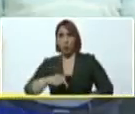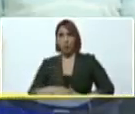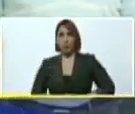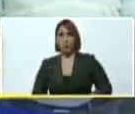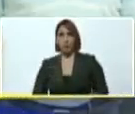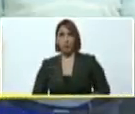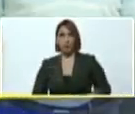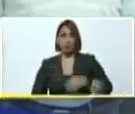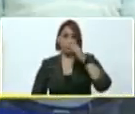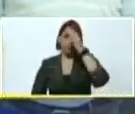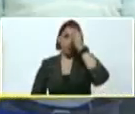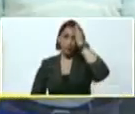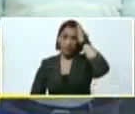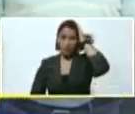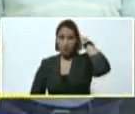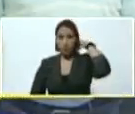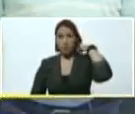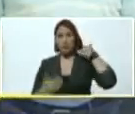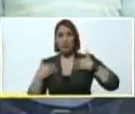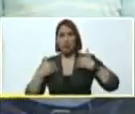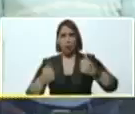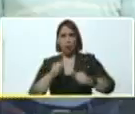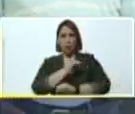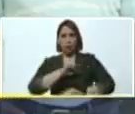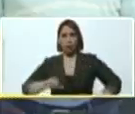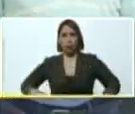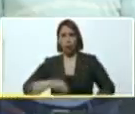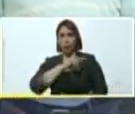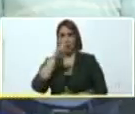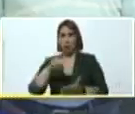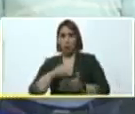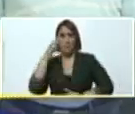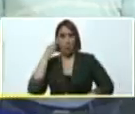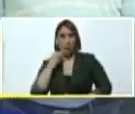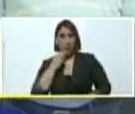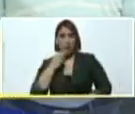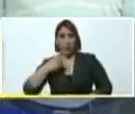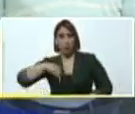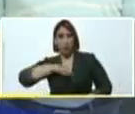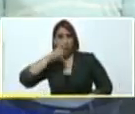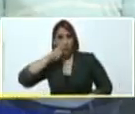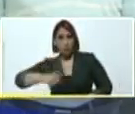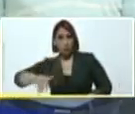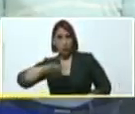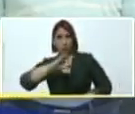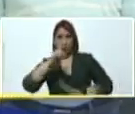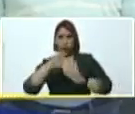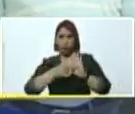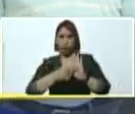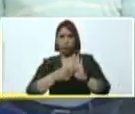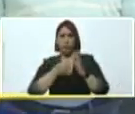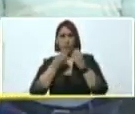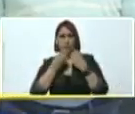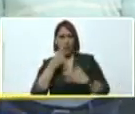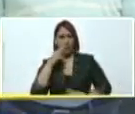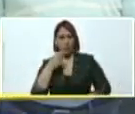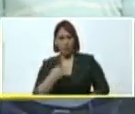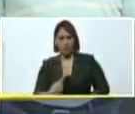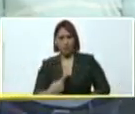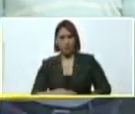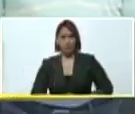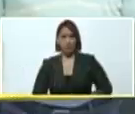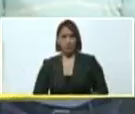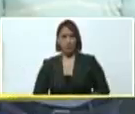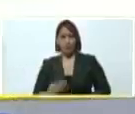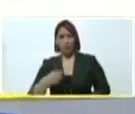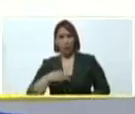en la salud de la Fuerza Armada Nacional Bolivariana y de nuestro pueblo en general. Bueno, como bien lo decía el doctor Mauricio Vega,